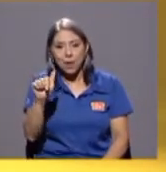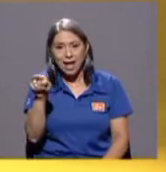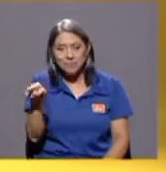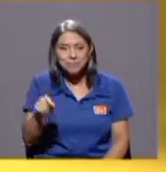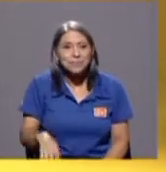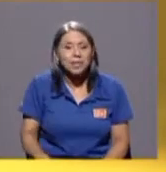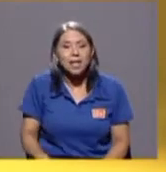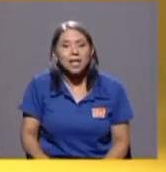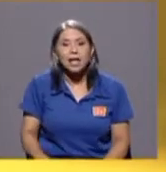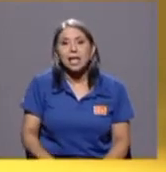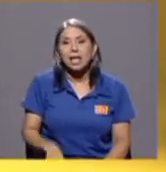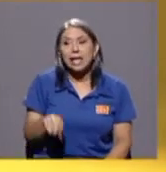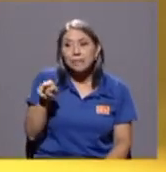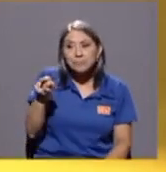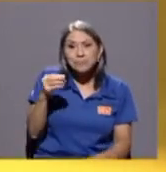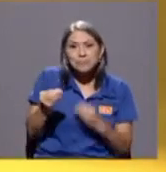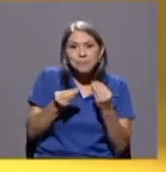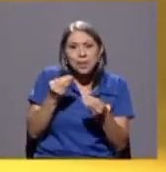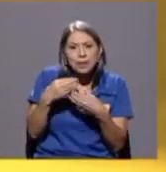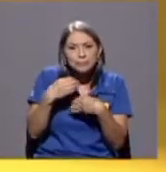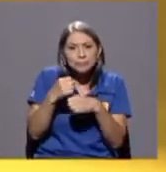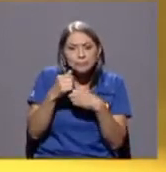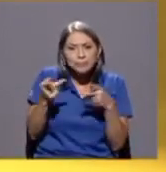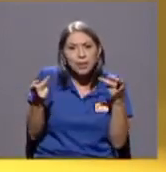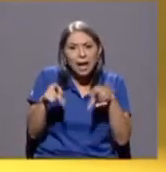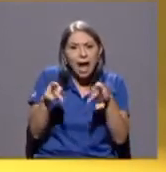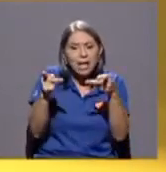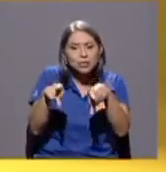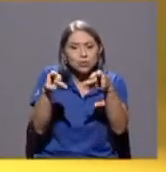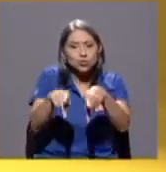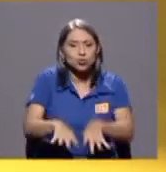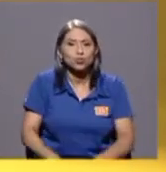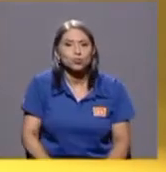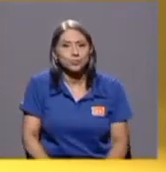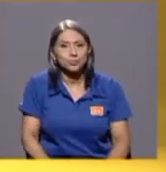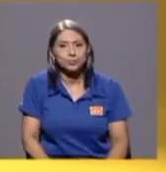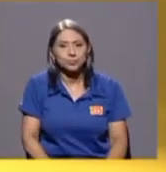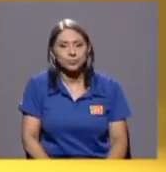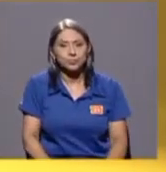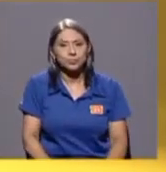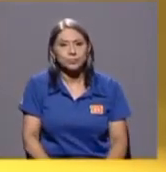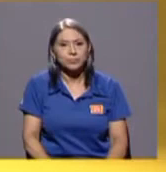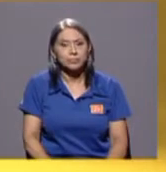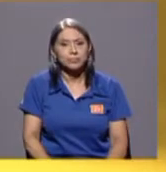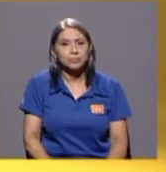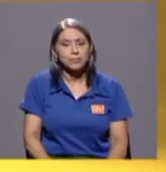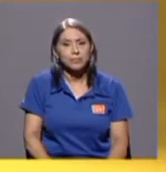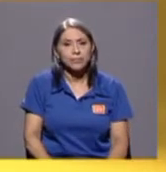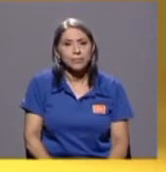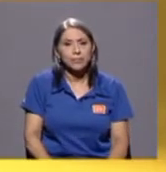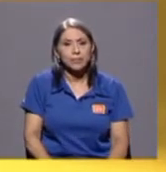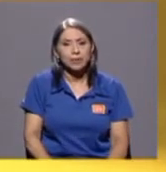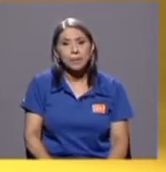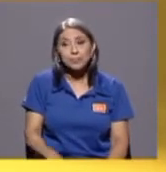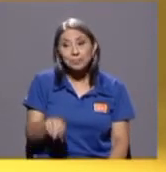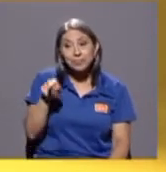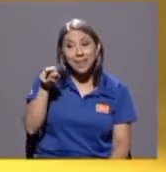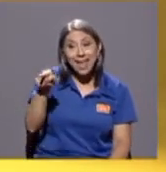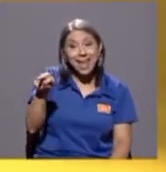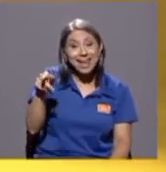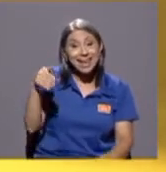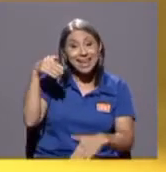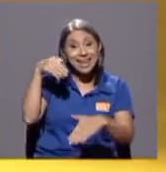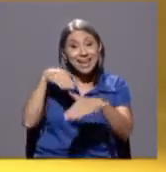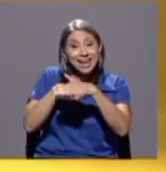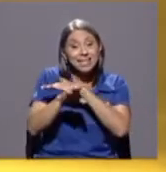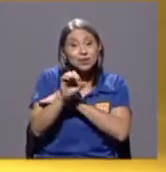casos. valga decir que él ingresó a Incae